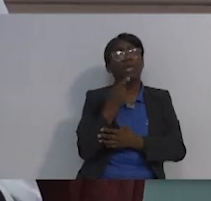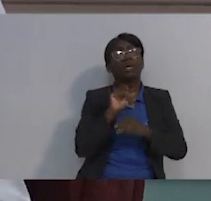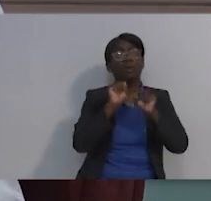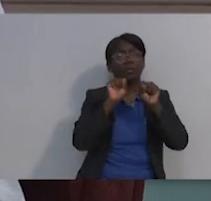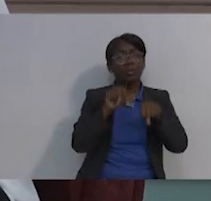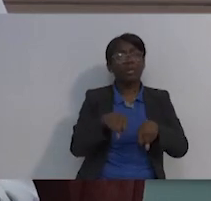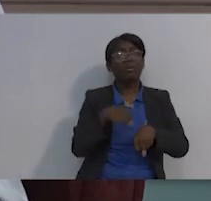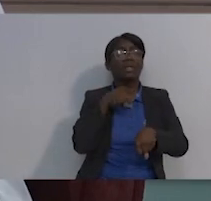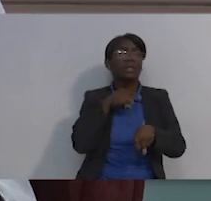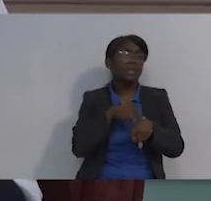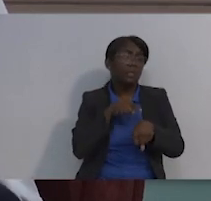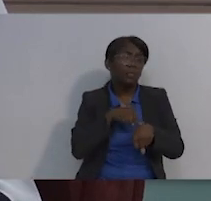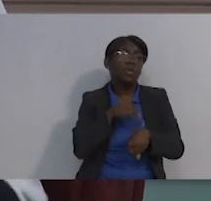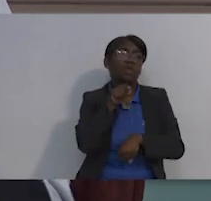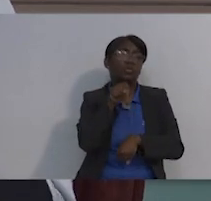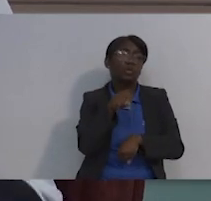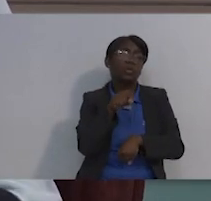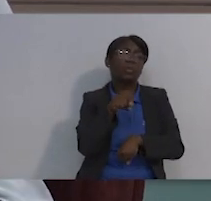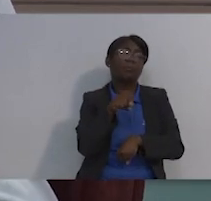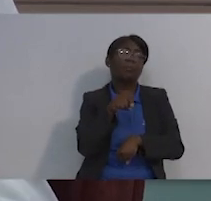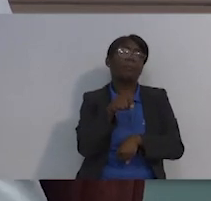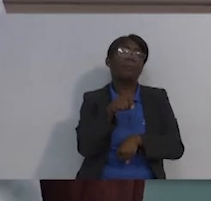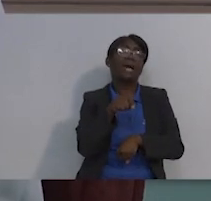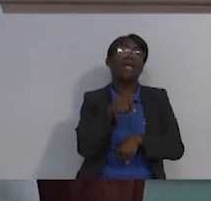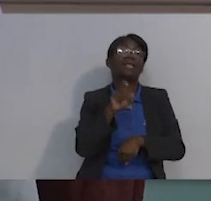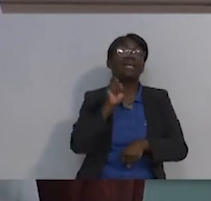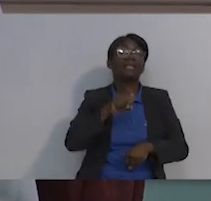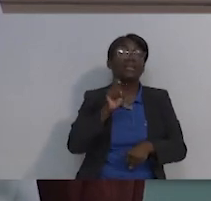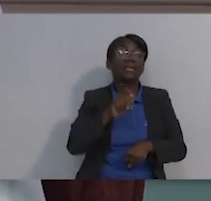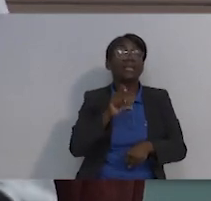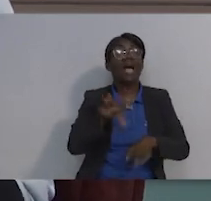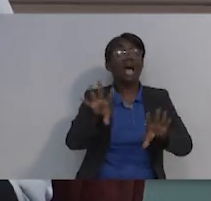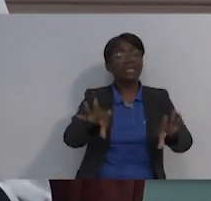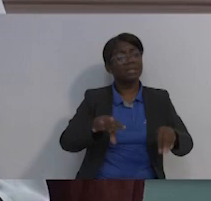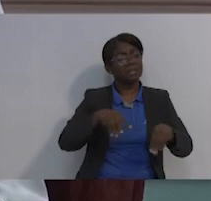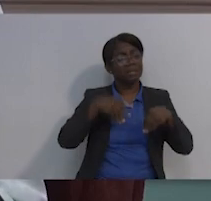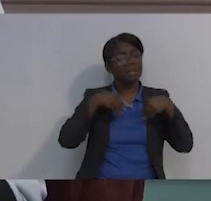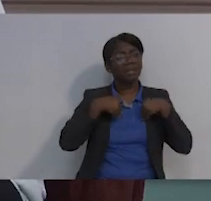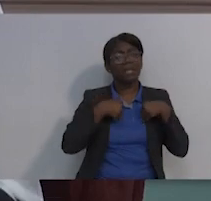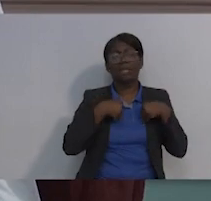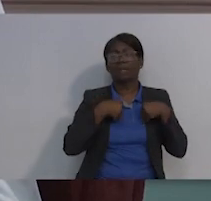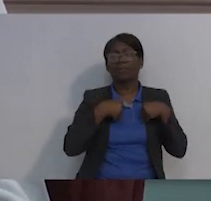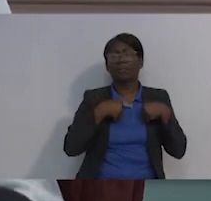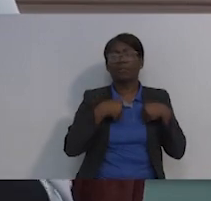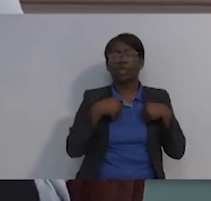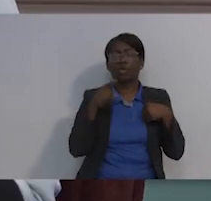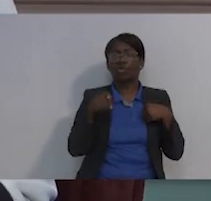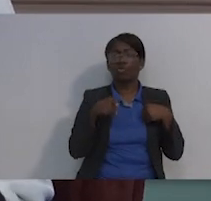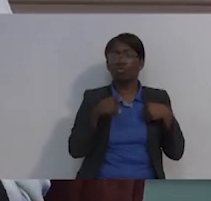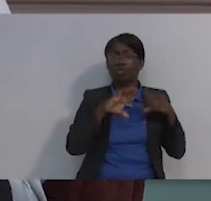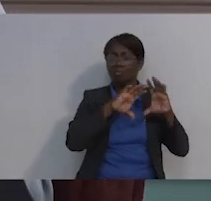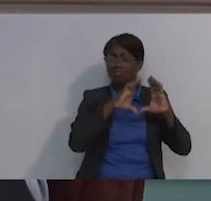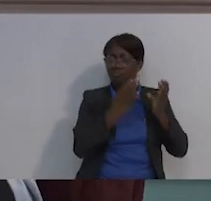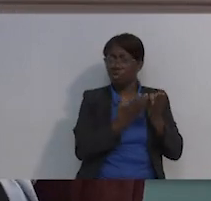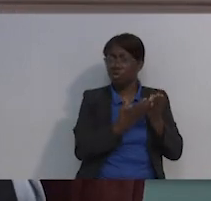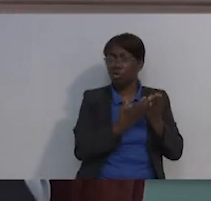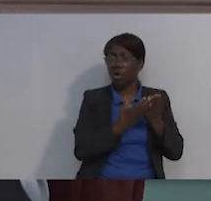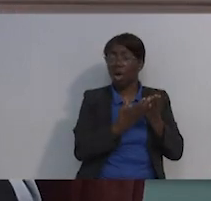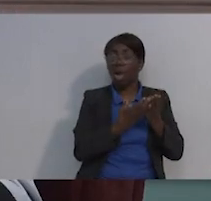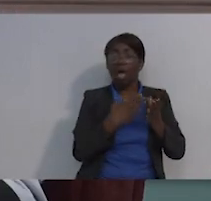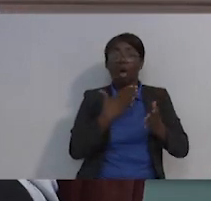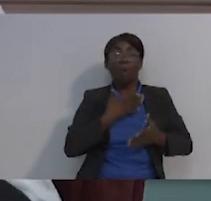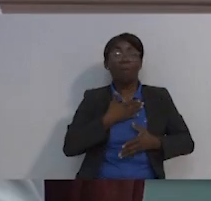Uno no tiene que andar por el mundo siendo un superhéroe. Si te sientes débil, dilo. Si te sientes mal, di hoy